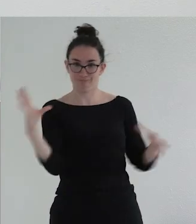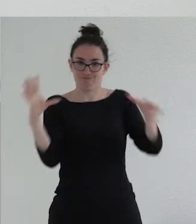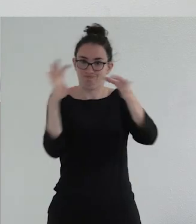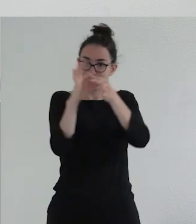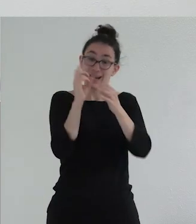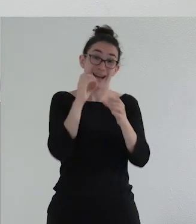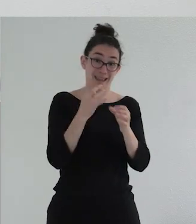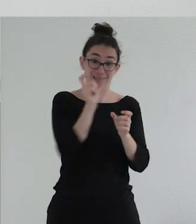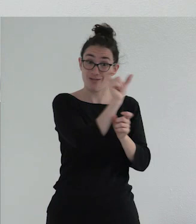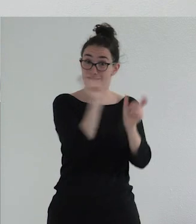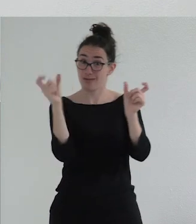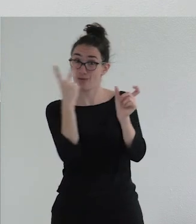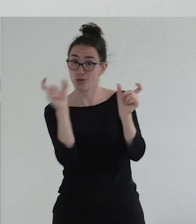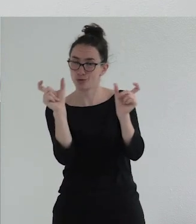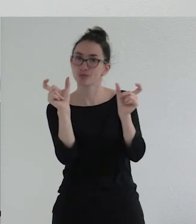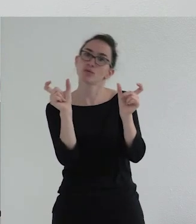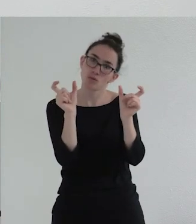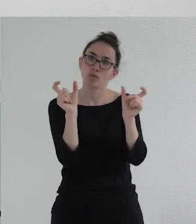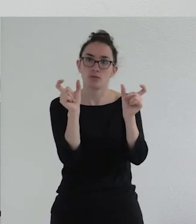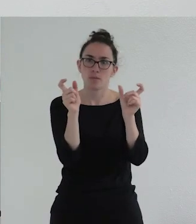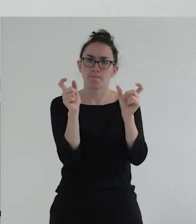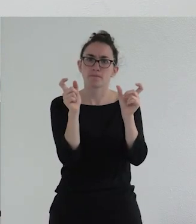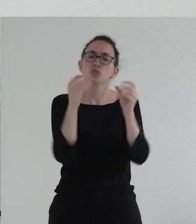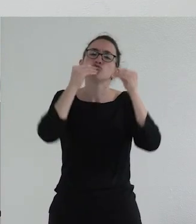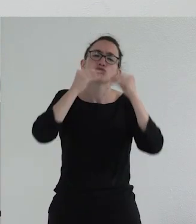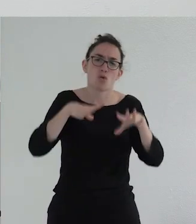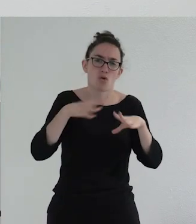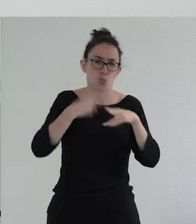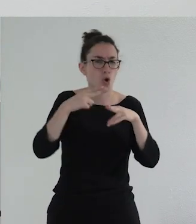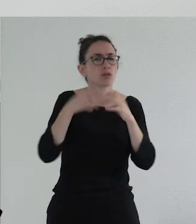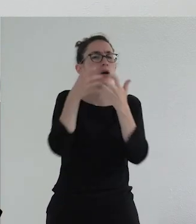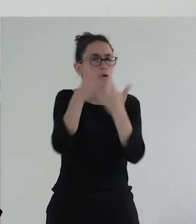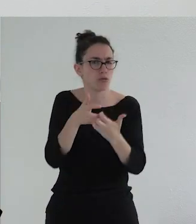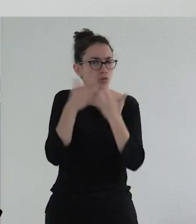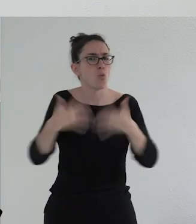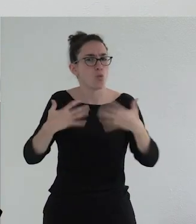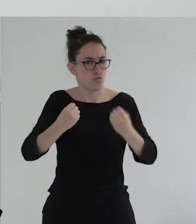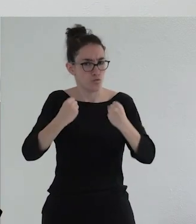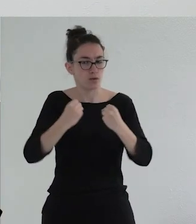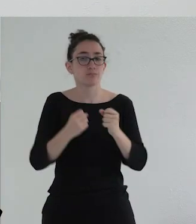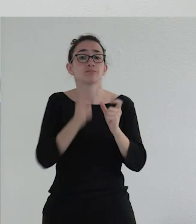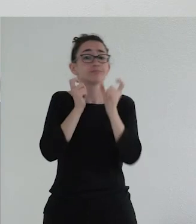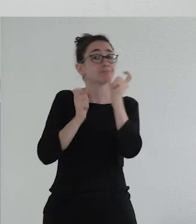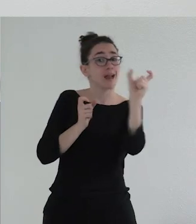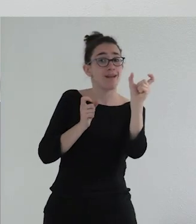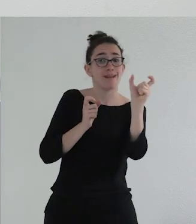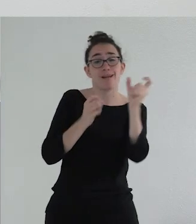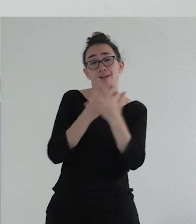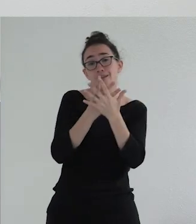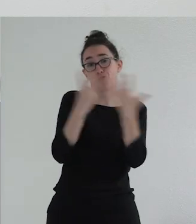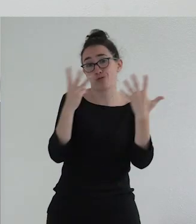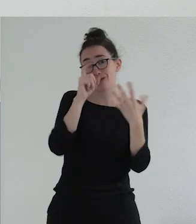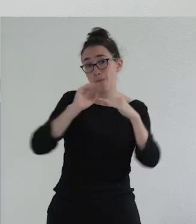una historia bueno donde ha habido una lucha política bastante tensa. Por un lado la categoría menor que es una